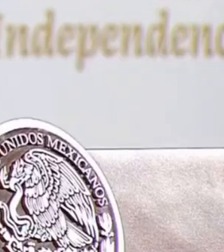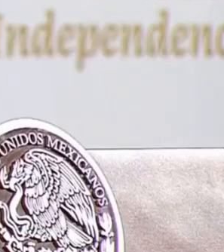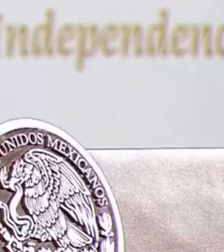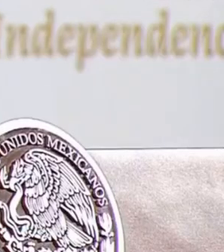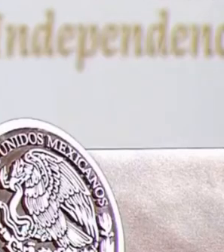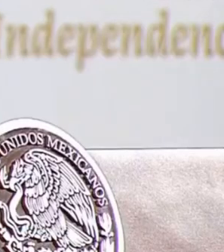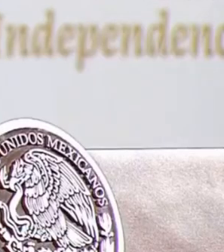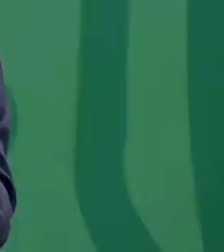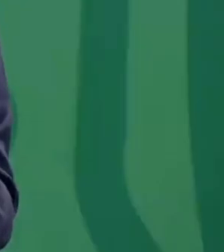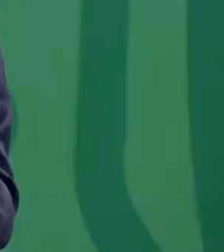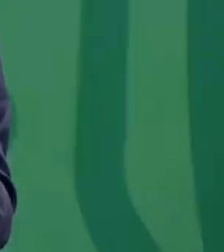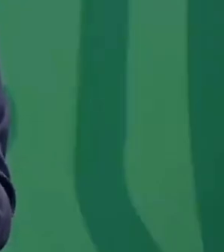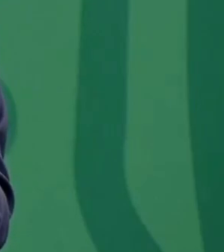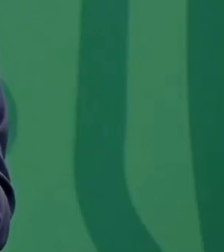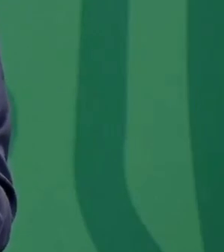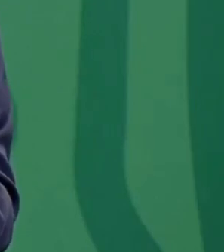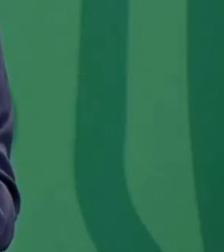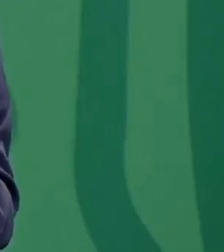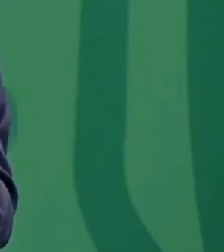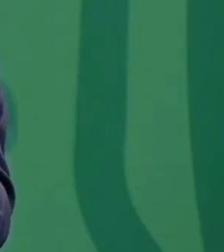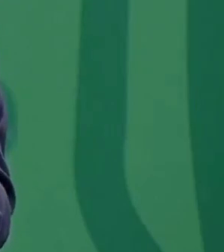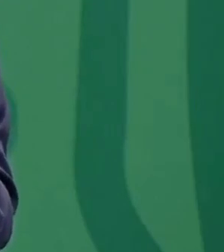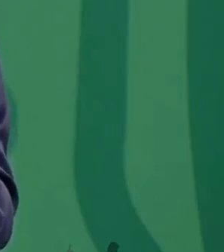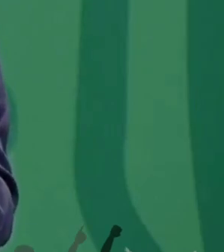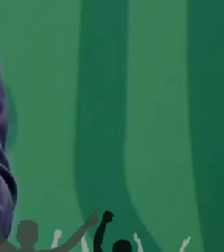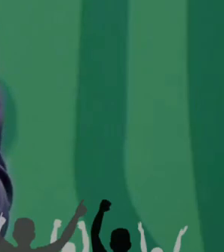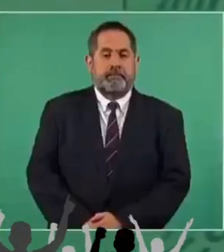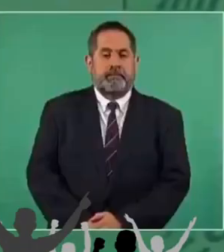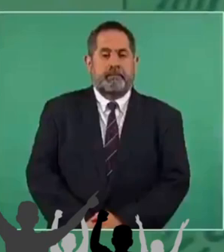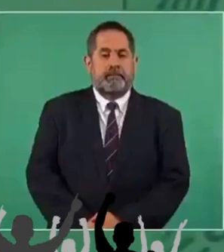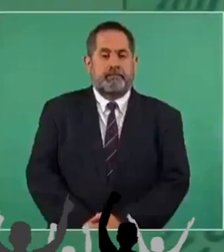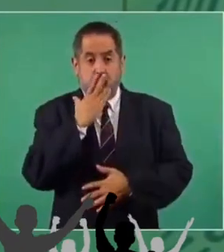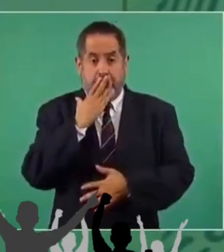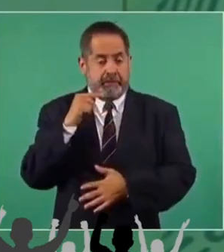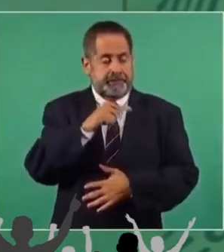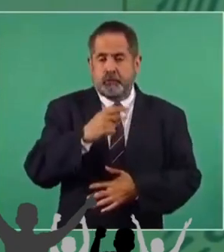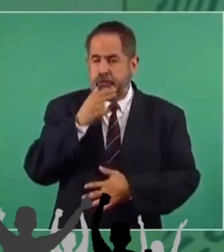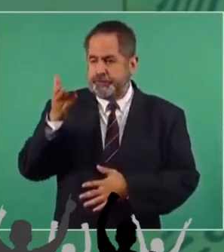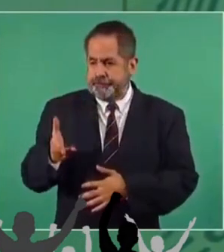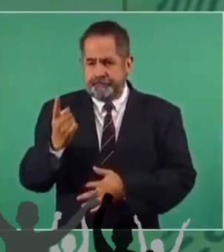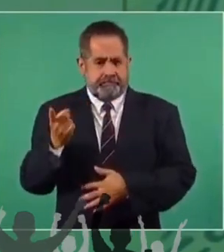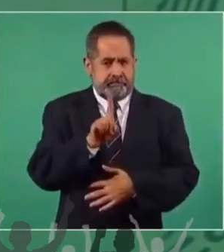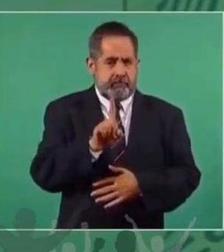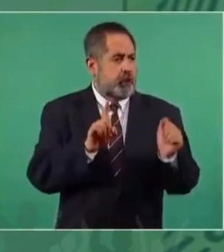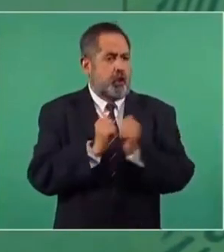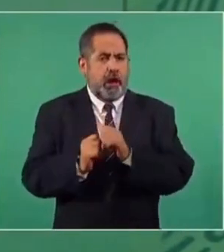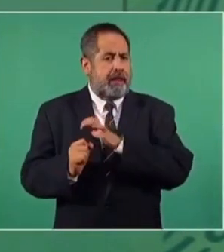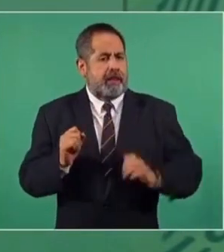el delegado de comunicaciones y transportes del gobierno federal en un mítin con un candidato